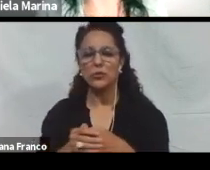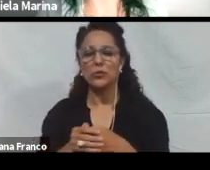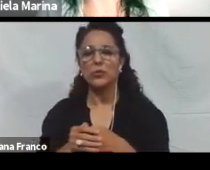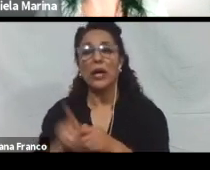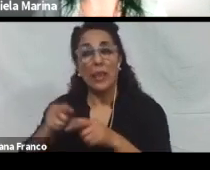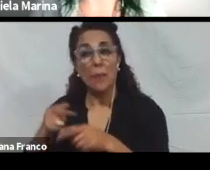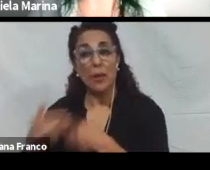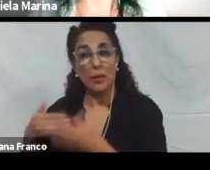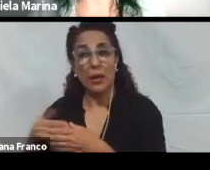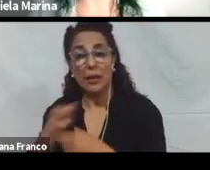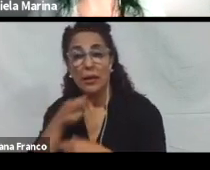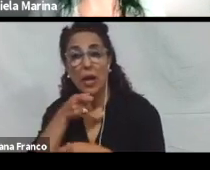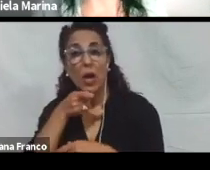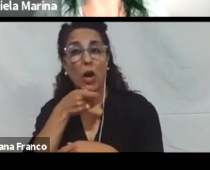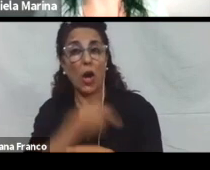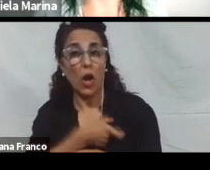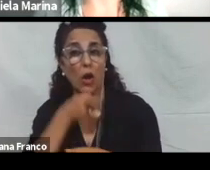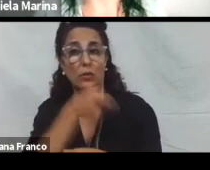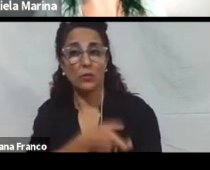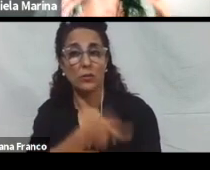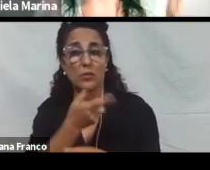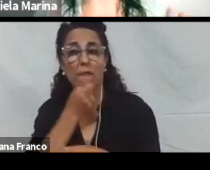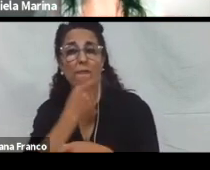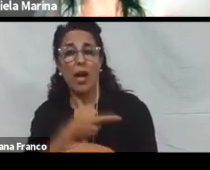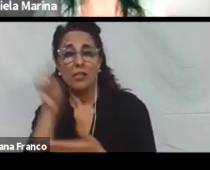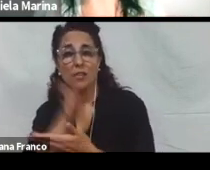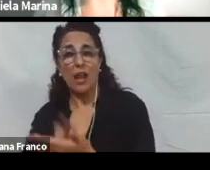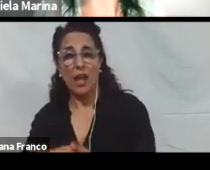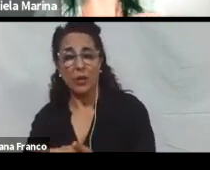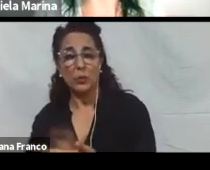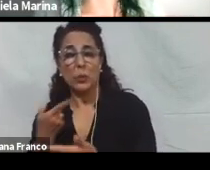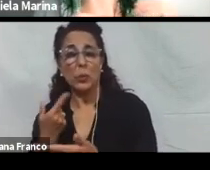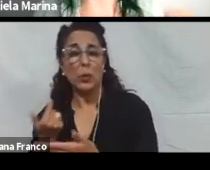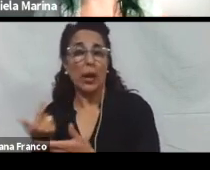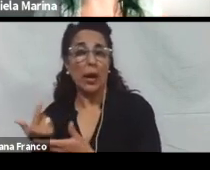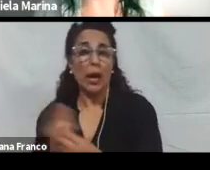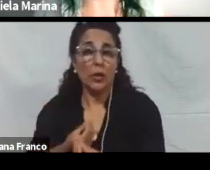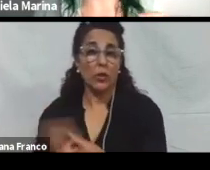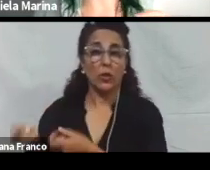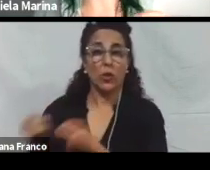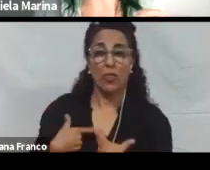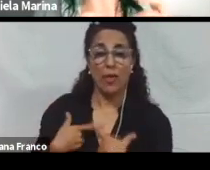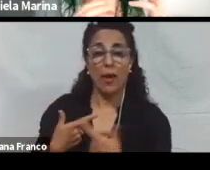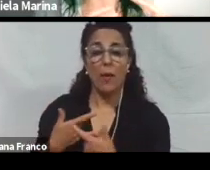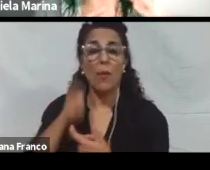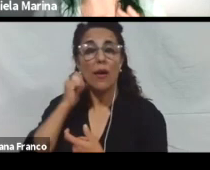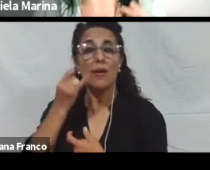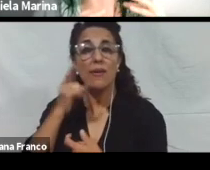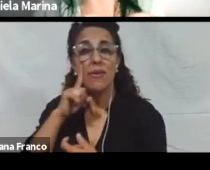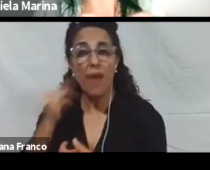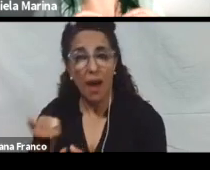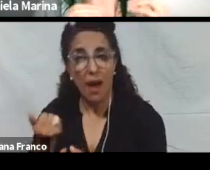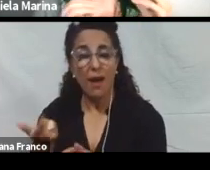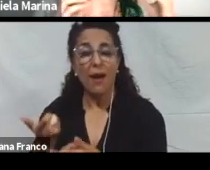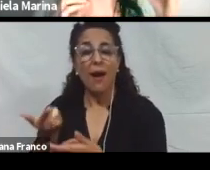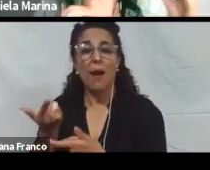recomendaciones de lectura fácil, que es una guía que nos brinda diferentes lineamientos, y nos ayuda a armar